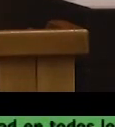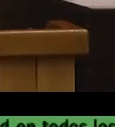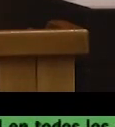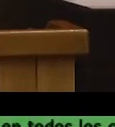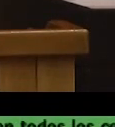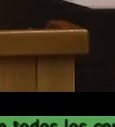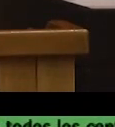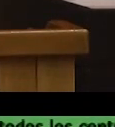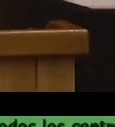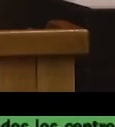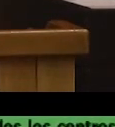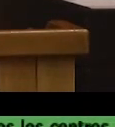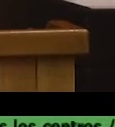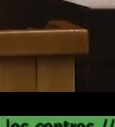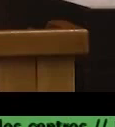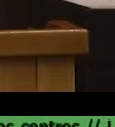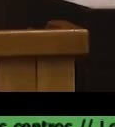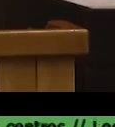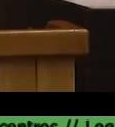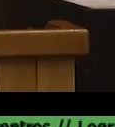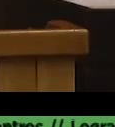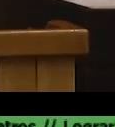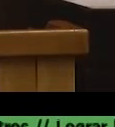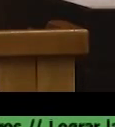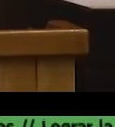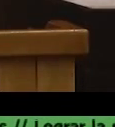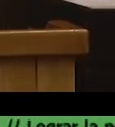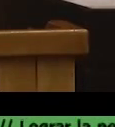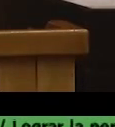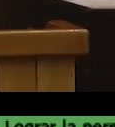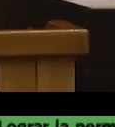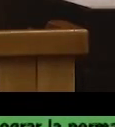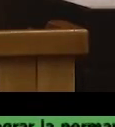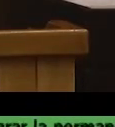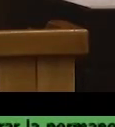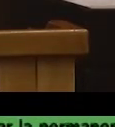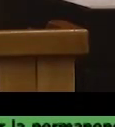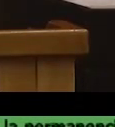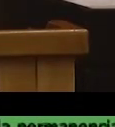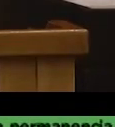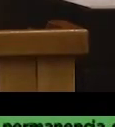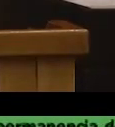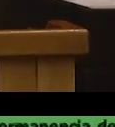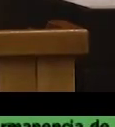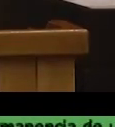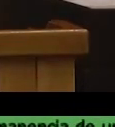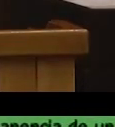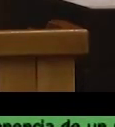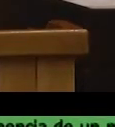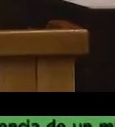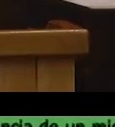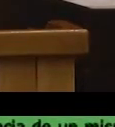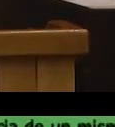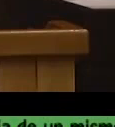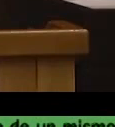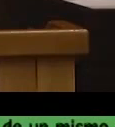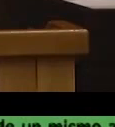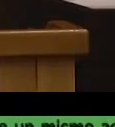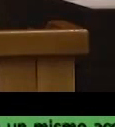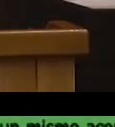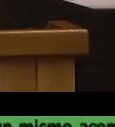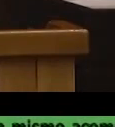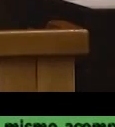auténtico respetado y admirado en el mundo más respetado y admirado mientras más ha resistido los golpes del